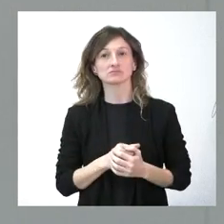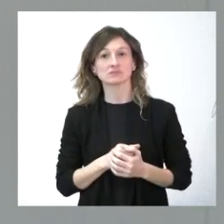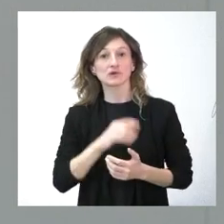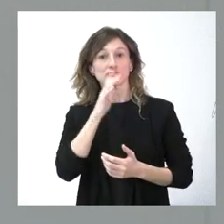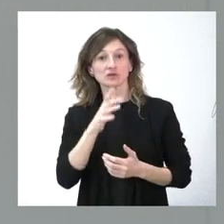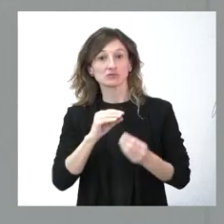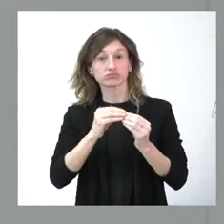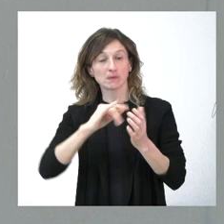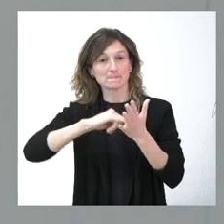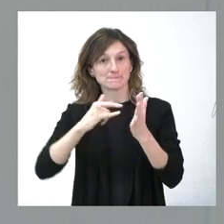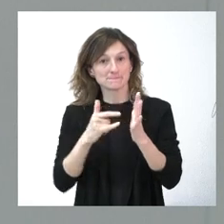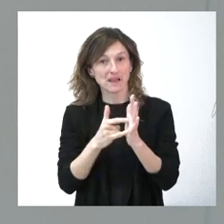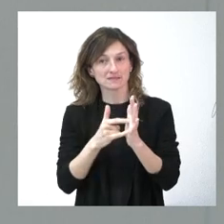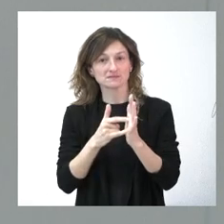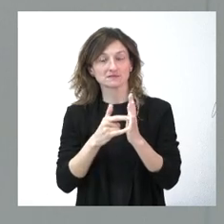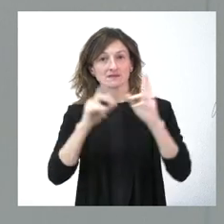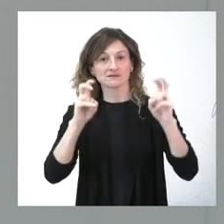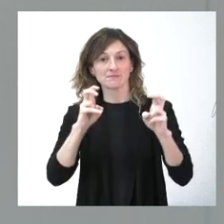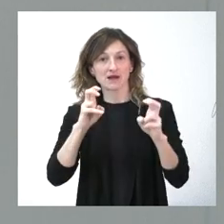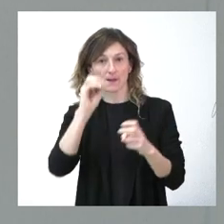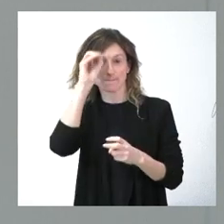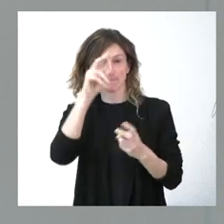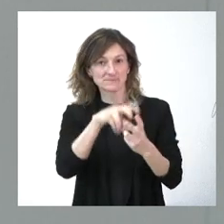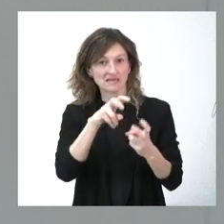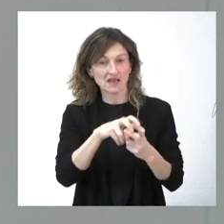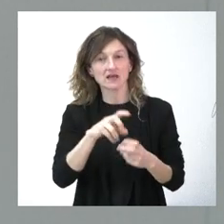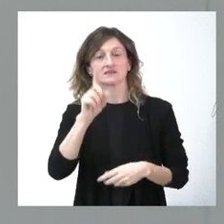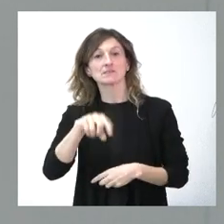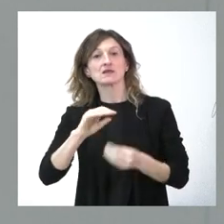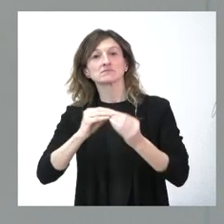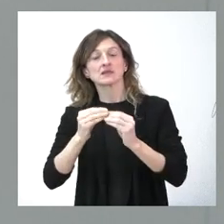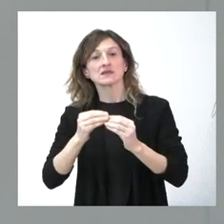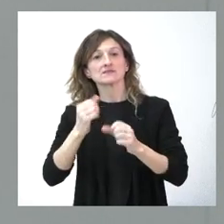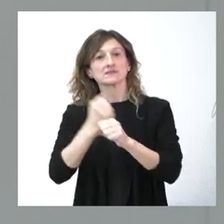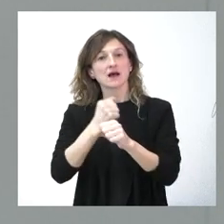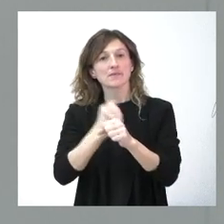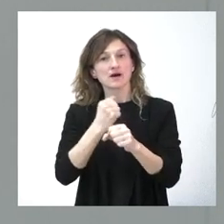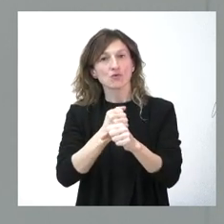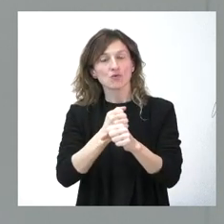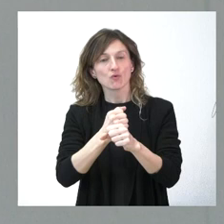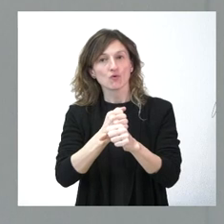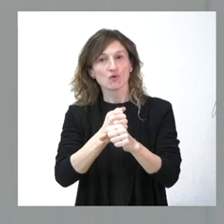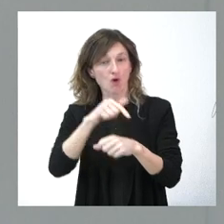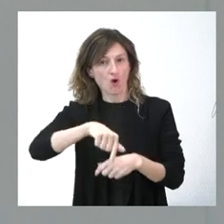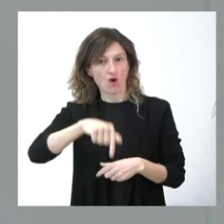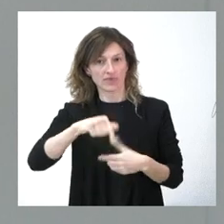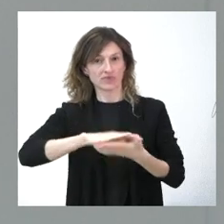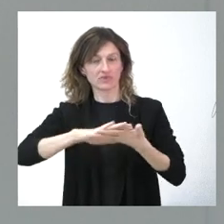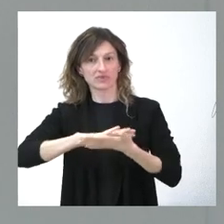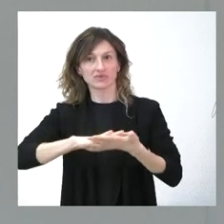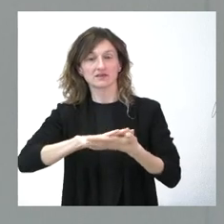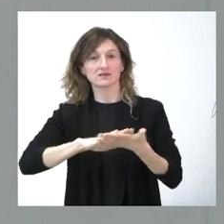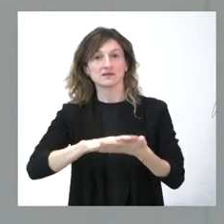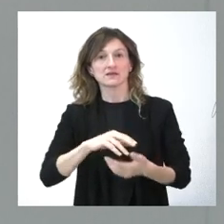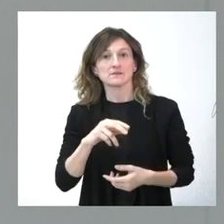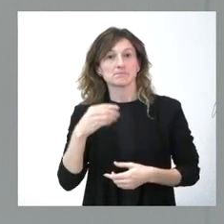desarrollar ese plan en las cuencas mineras nos ha llevado a desarrollar el trabajo en el ámbito hoy mismo de Villadangos